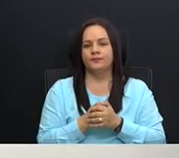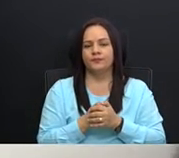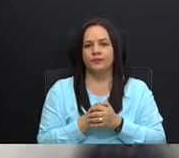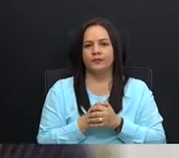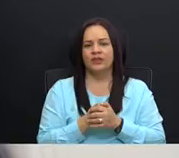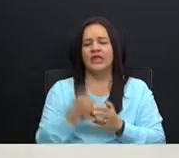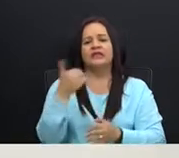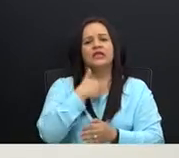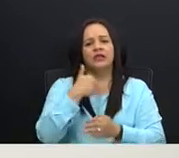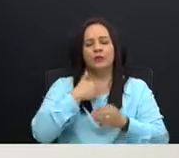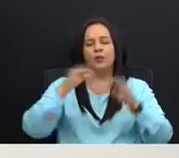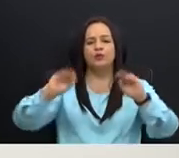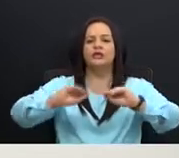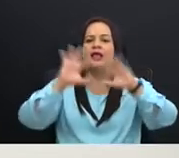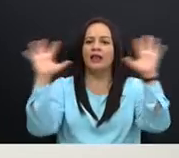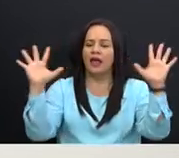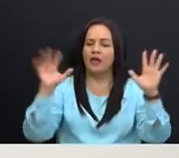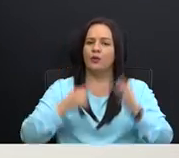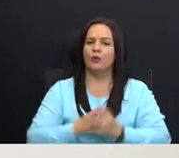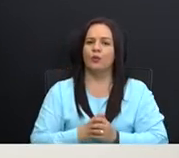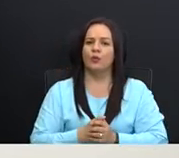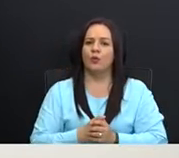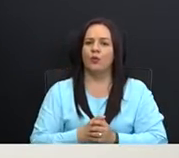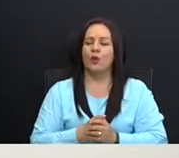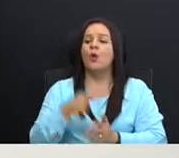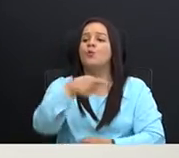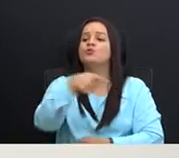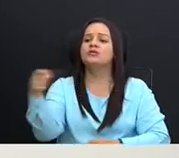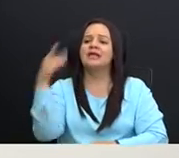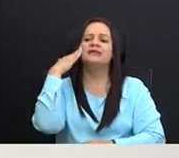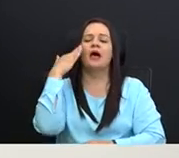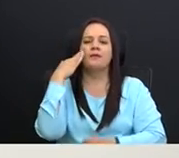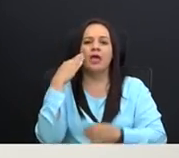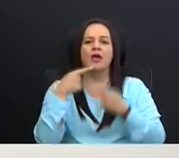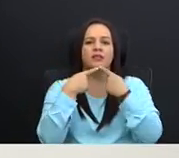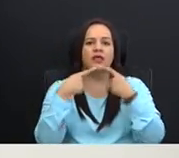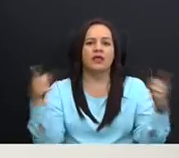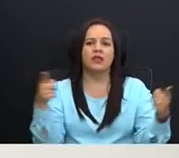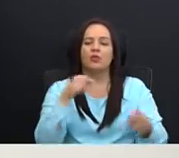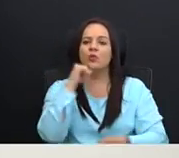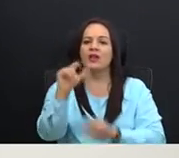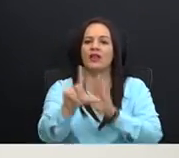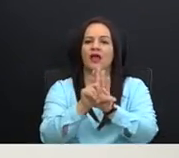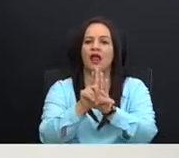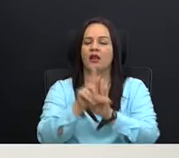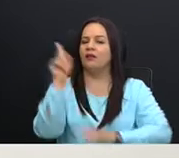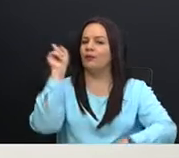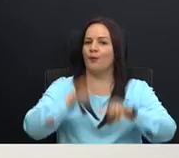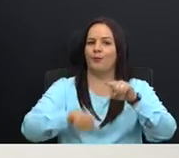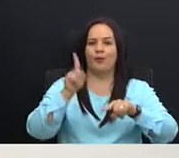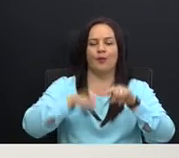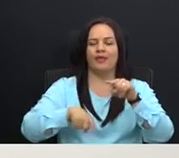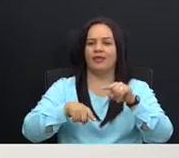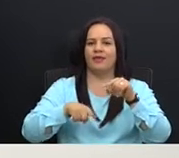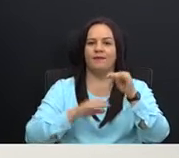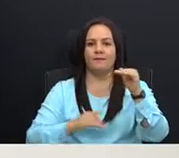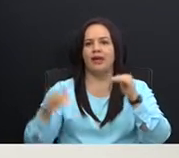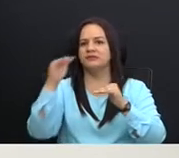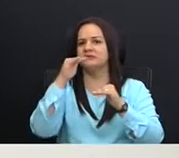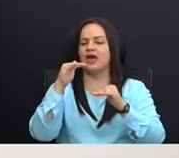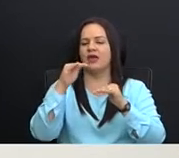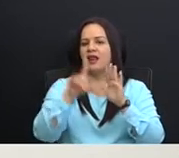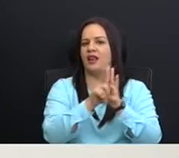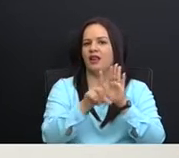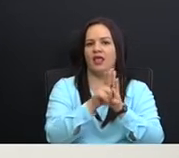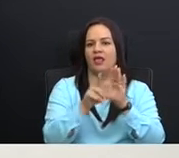Tenemos claro que ustedes sabían que era un decreto ilegal y no le pueden pasar a la ley por encima